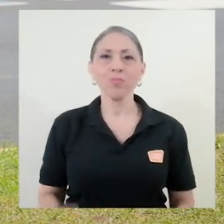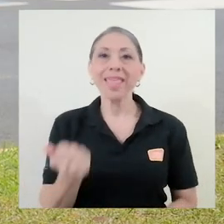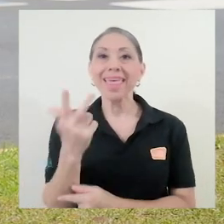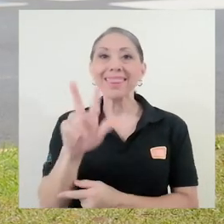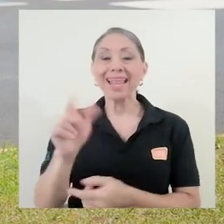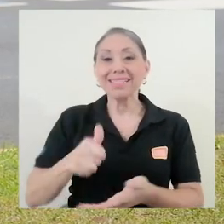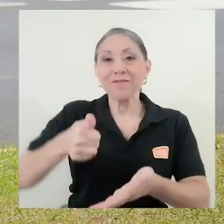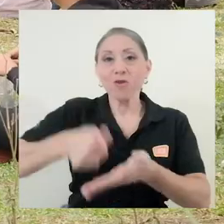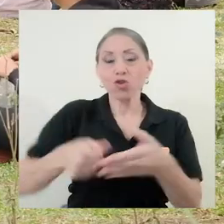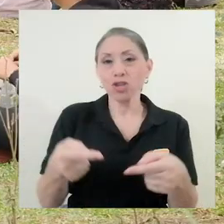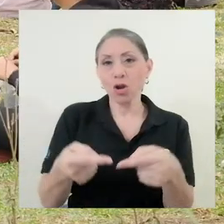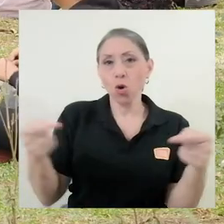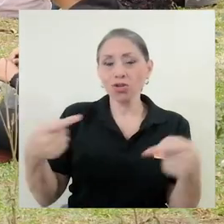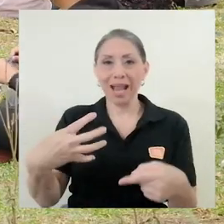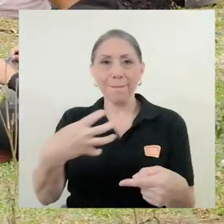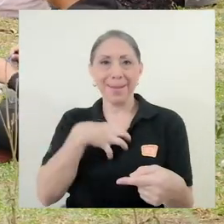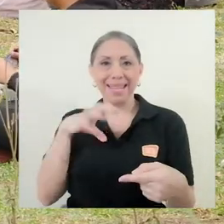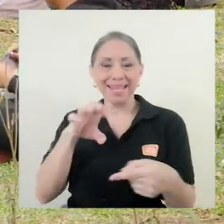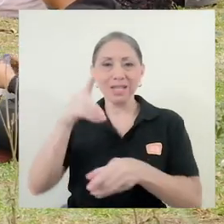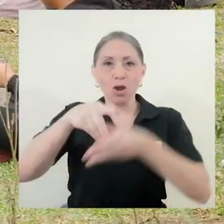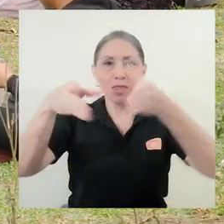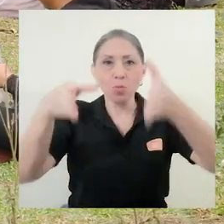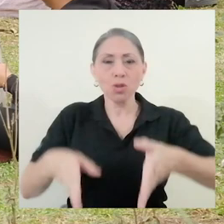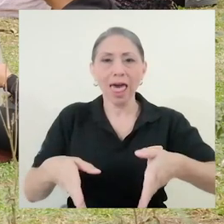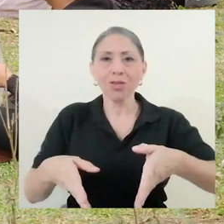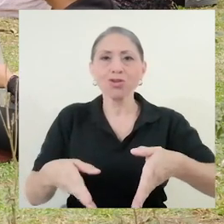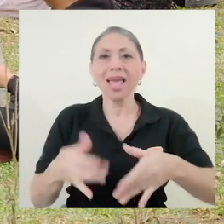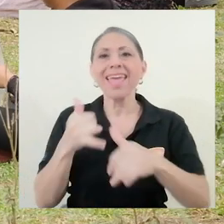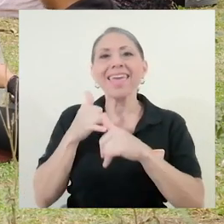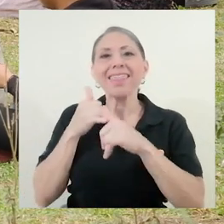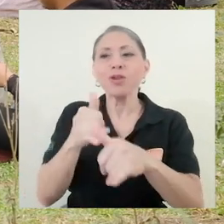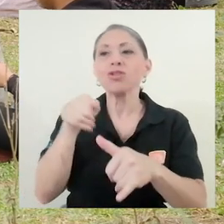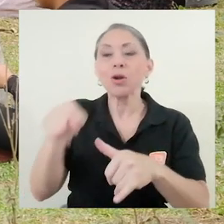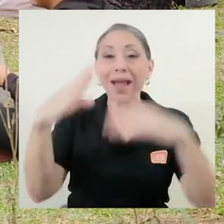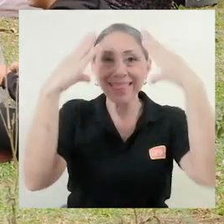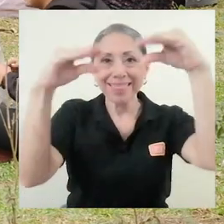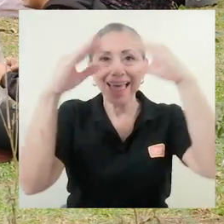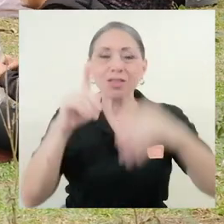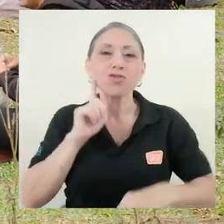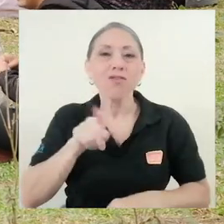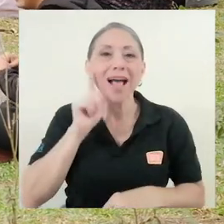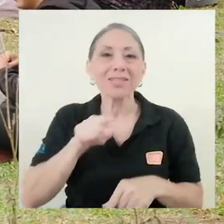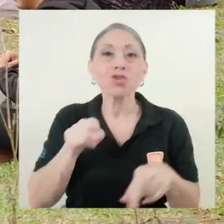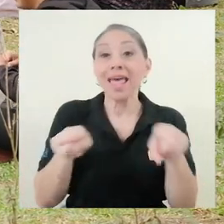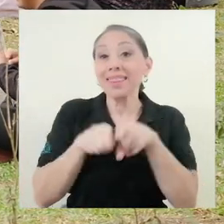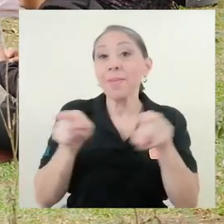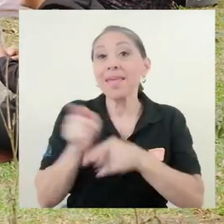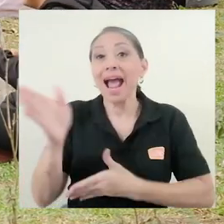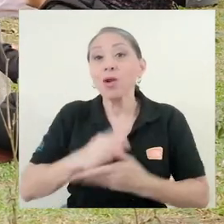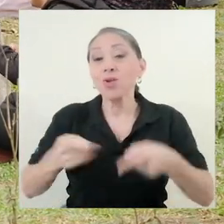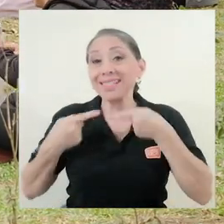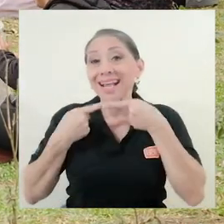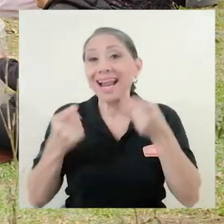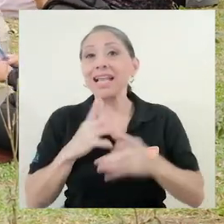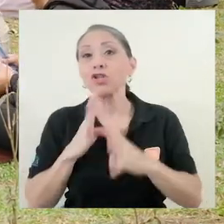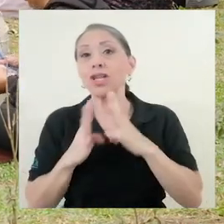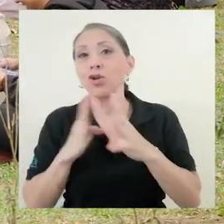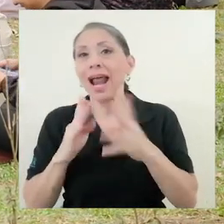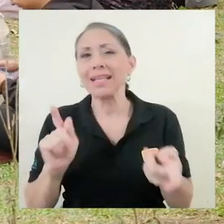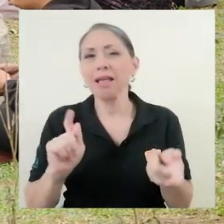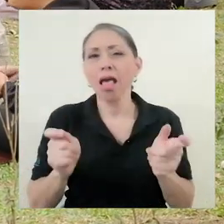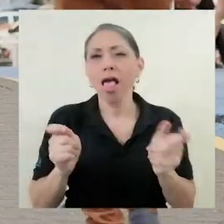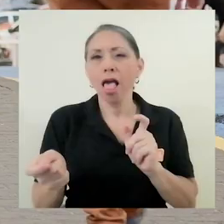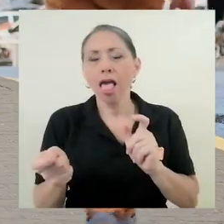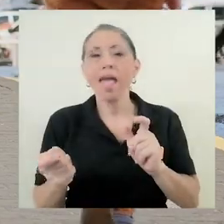votos en contra pertenecieron a diputados que denunciaron datos falsos, la alteración de declaraciones orales dadas en la